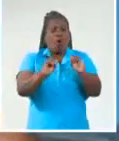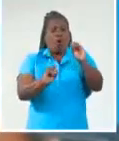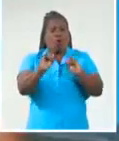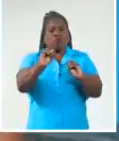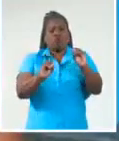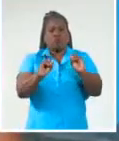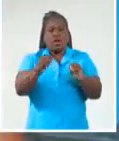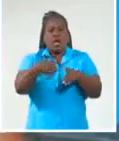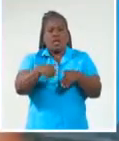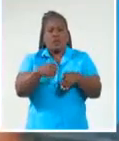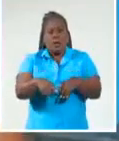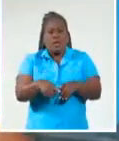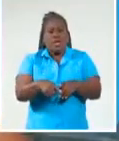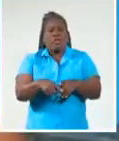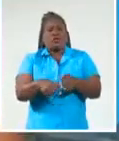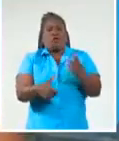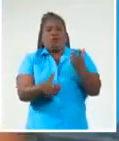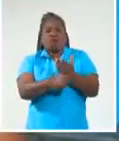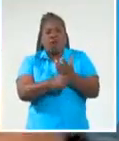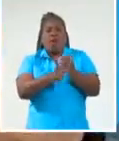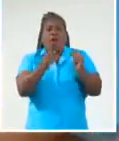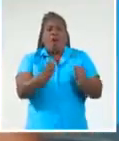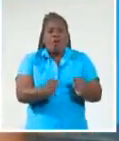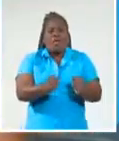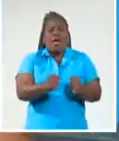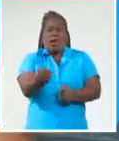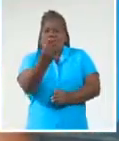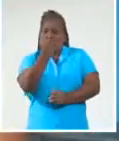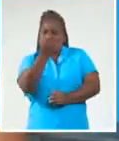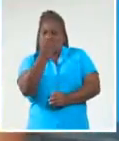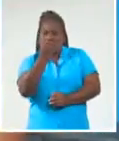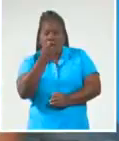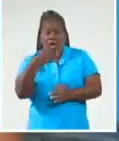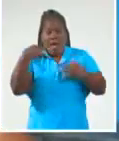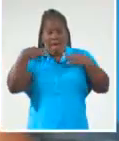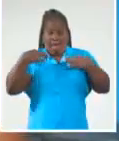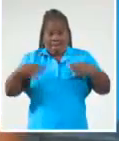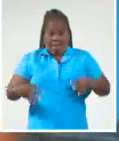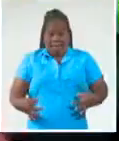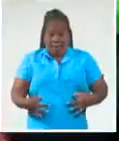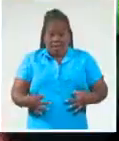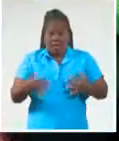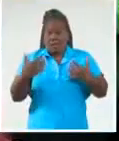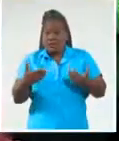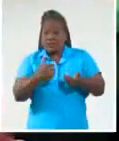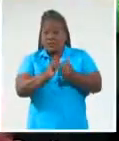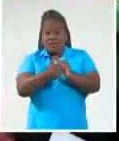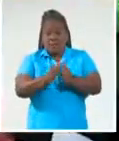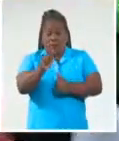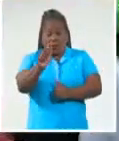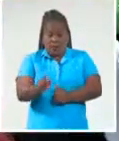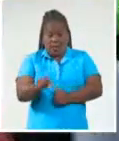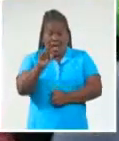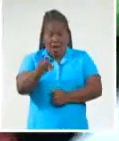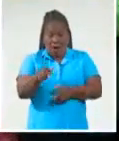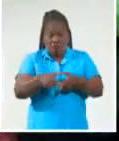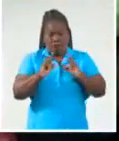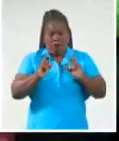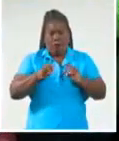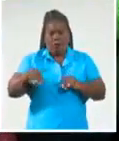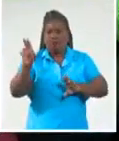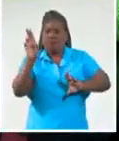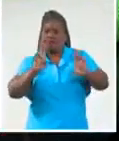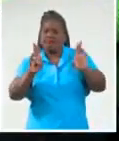aseguramiento de hospedaje, transportación y alimentación, incluso la vestimenta que van a llevar los atletas en esta Liga Superior, tanto la